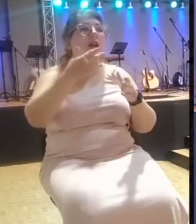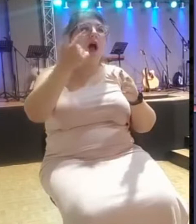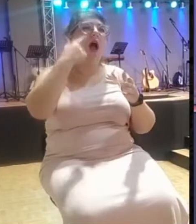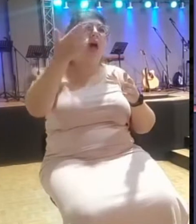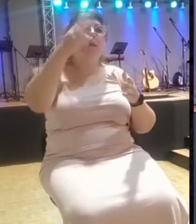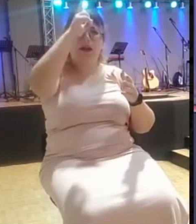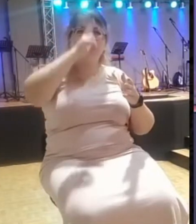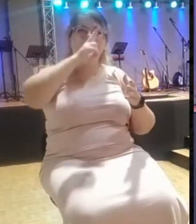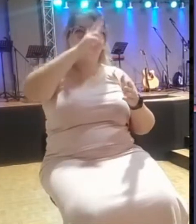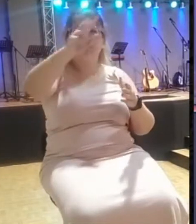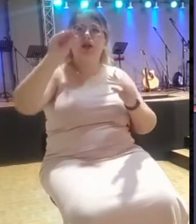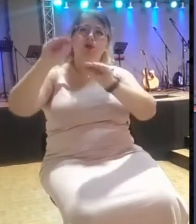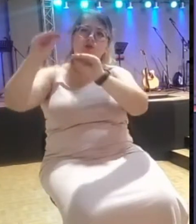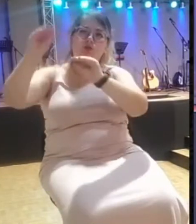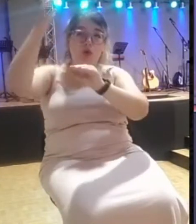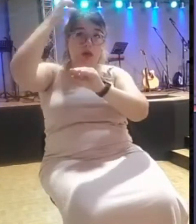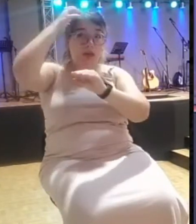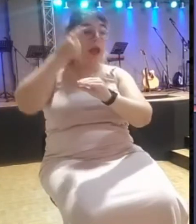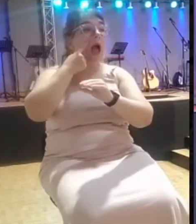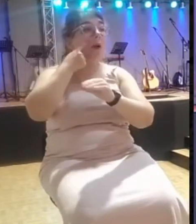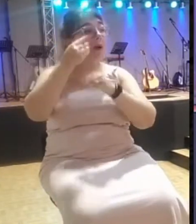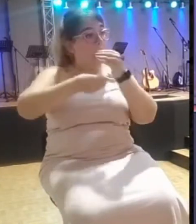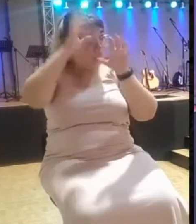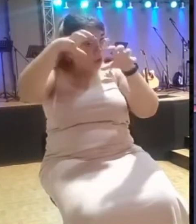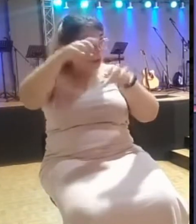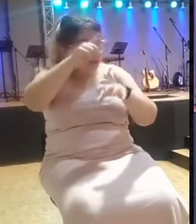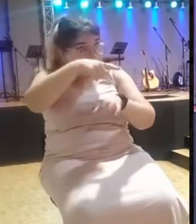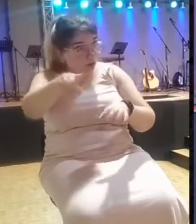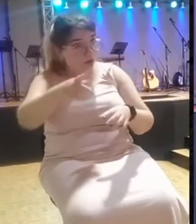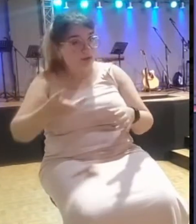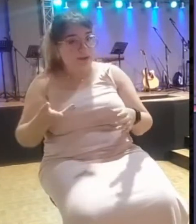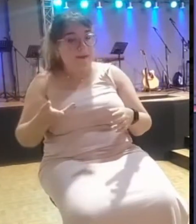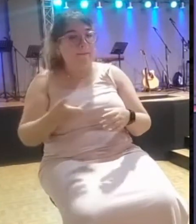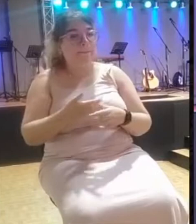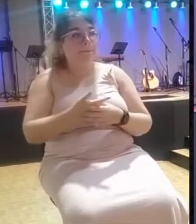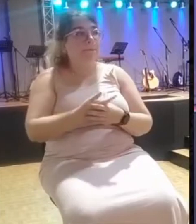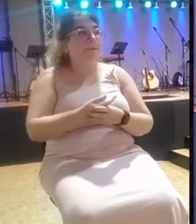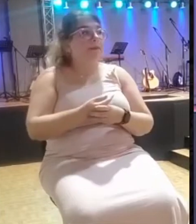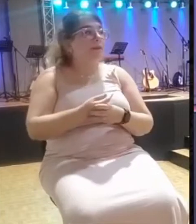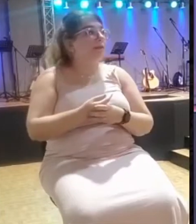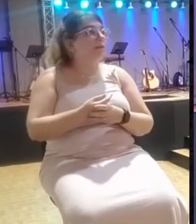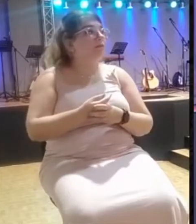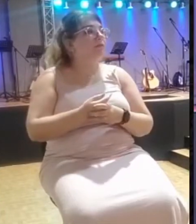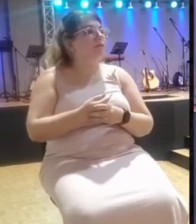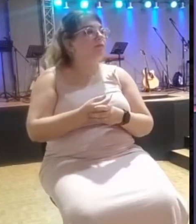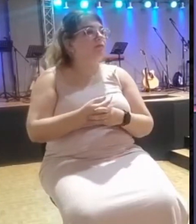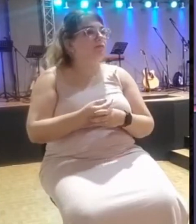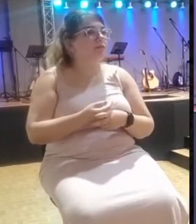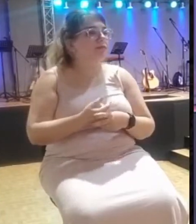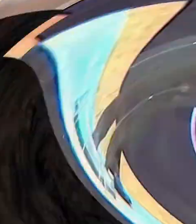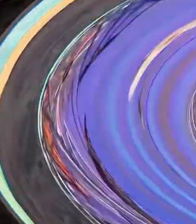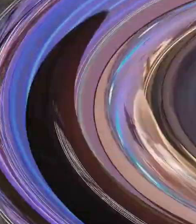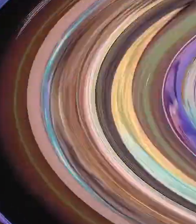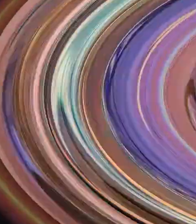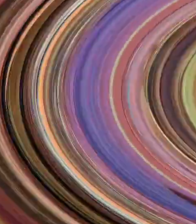A la condición de que va a llover, pero preséntamelos. Y entonces es, ¿verdad?, cuando ese